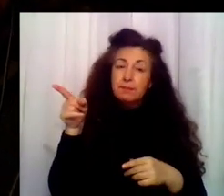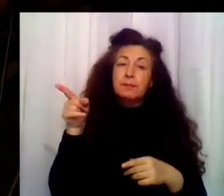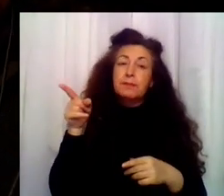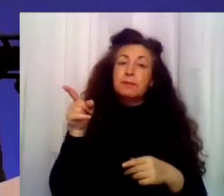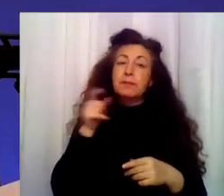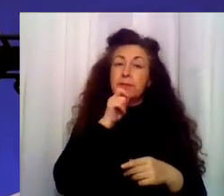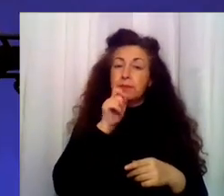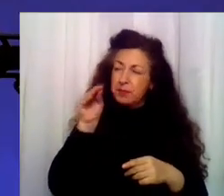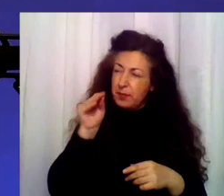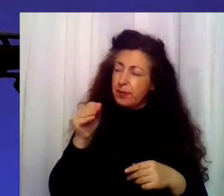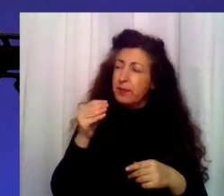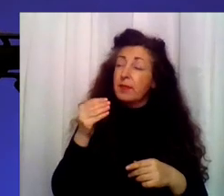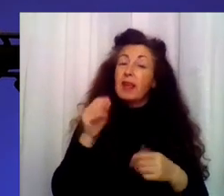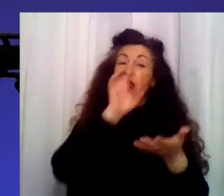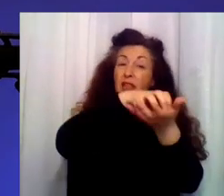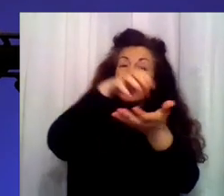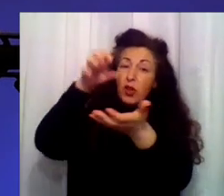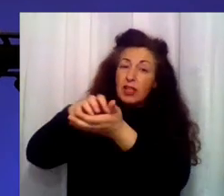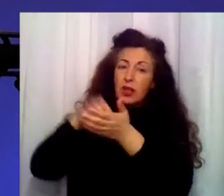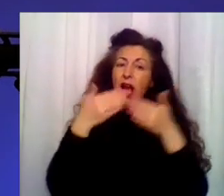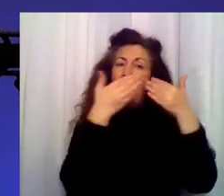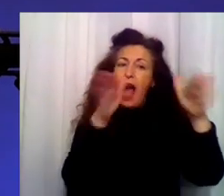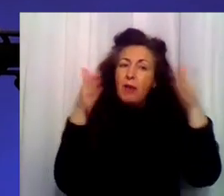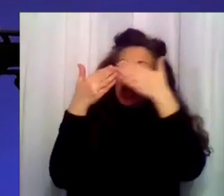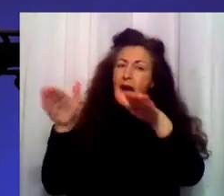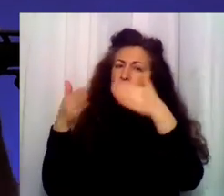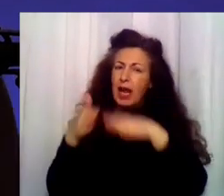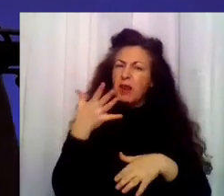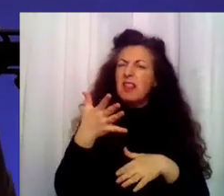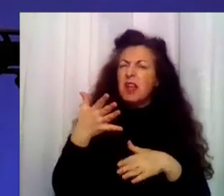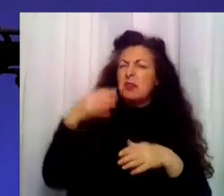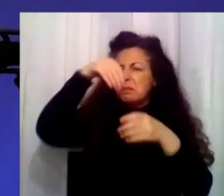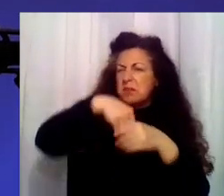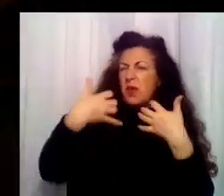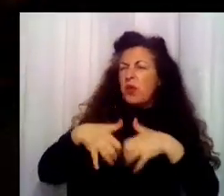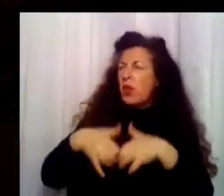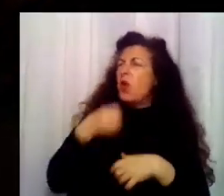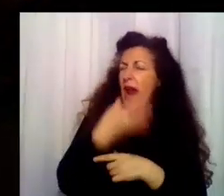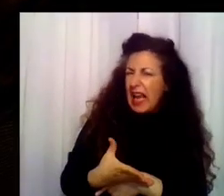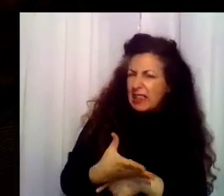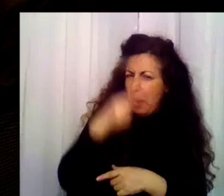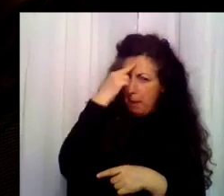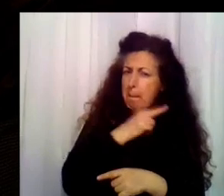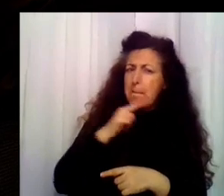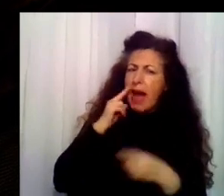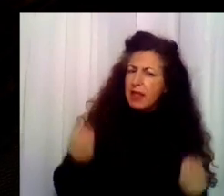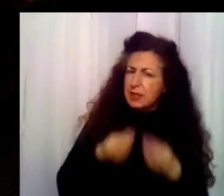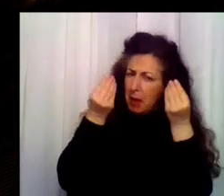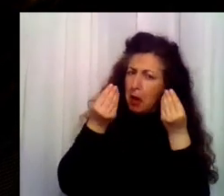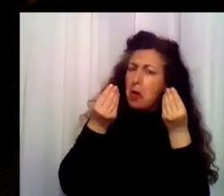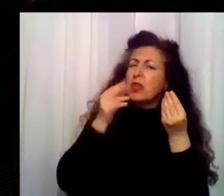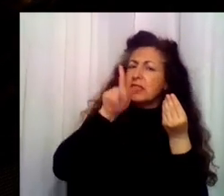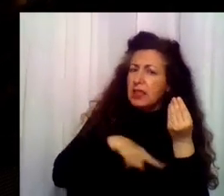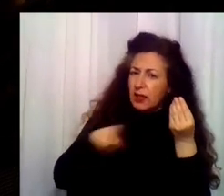naciones del Estado. ¿Cómo están funcionando? ¿Están rehabilitando realmente a estos padres internados? Bien. Antes que nada,